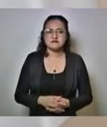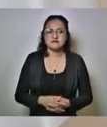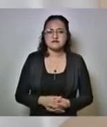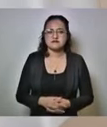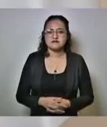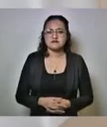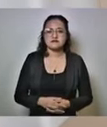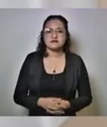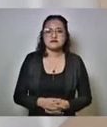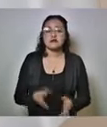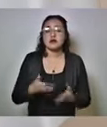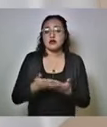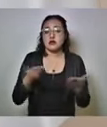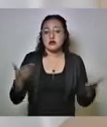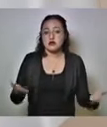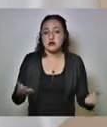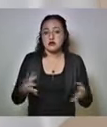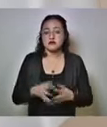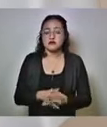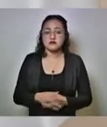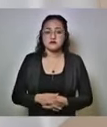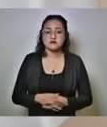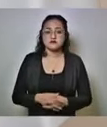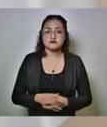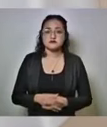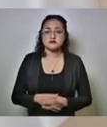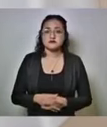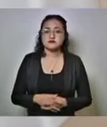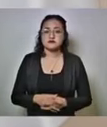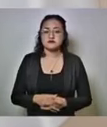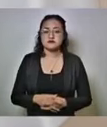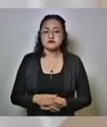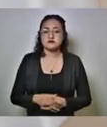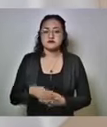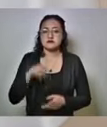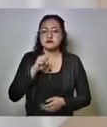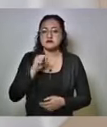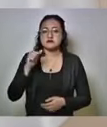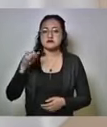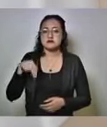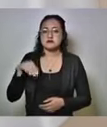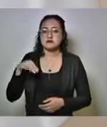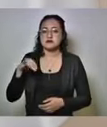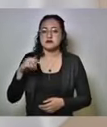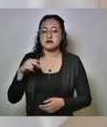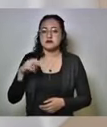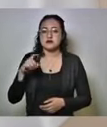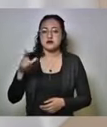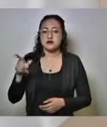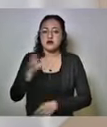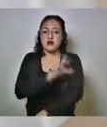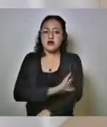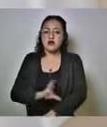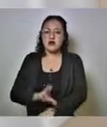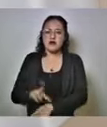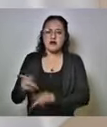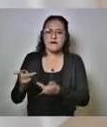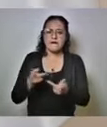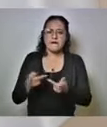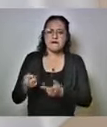el hoy residente en San Miguel era el coordinador de muchas acciones